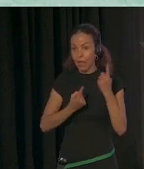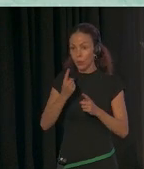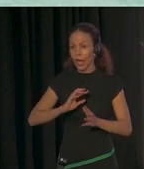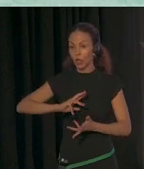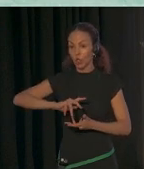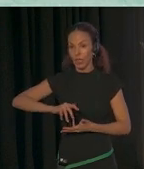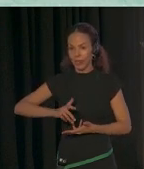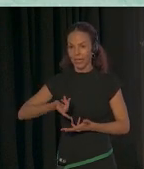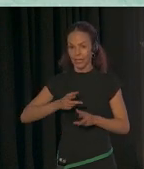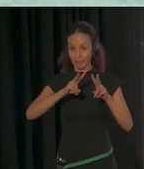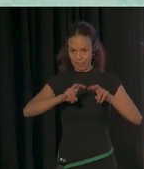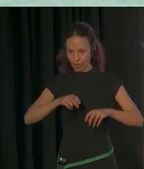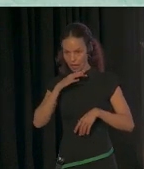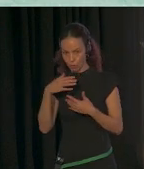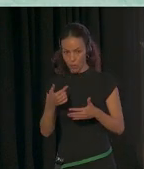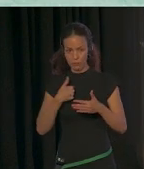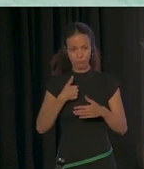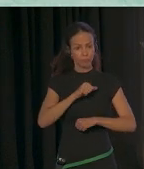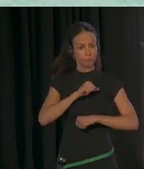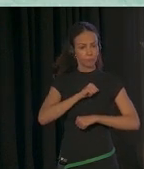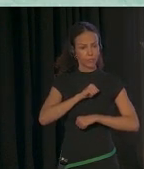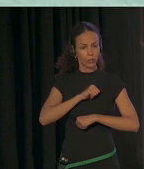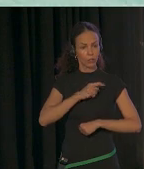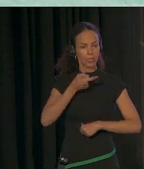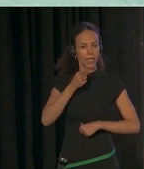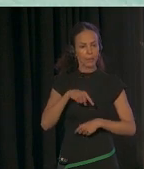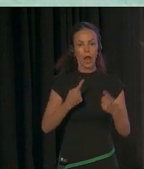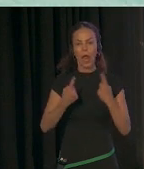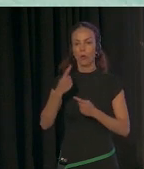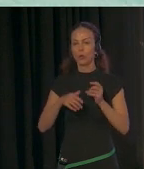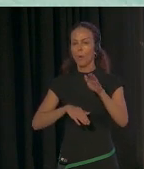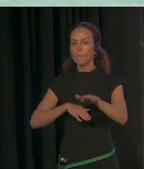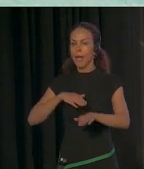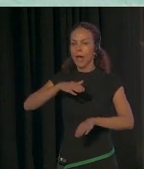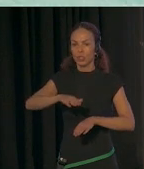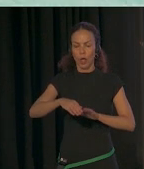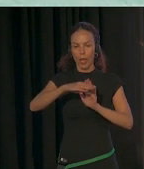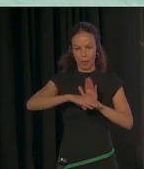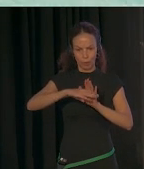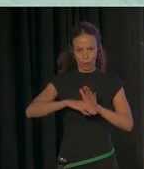investigación actual y espero que también algunos pasos a seguir en el programa.